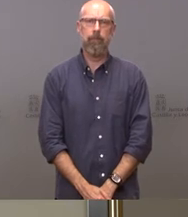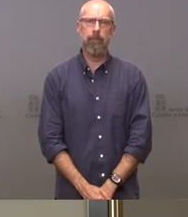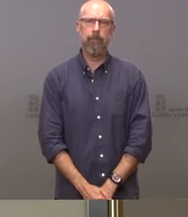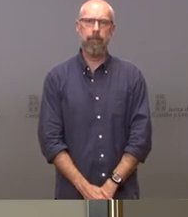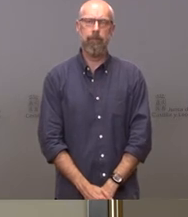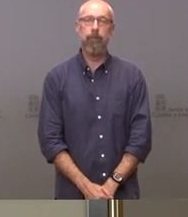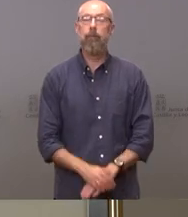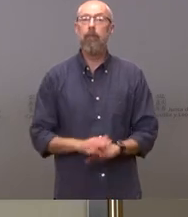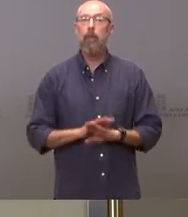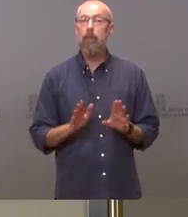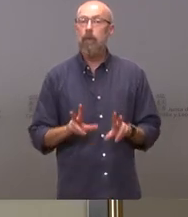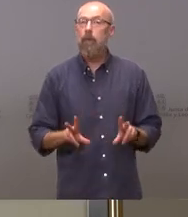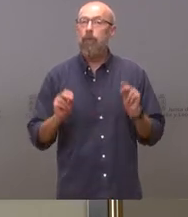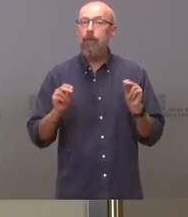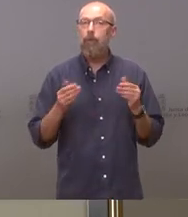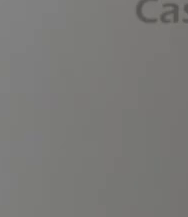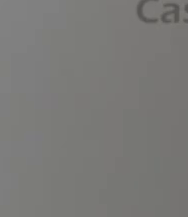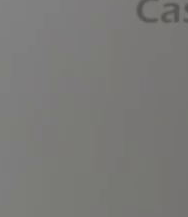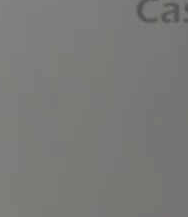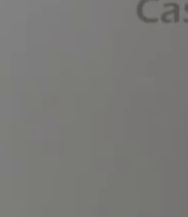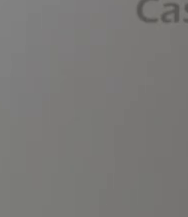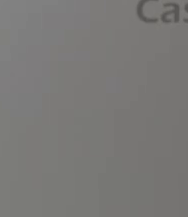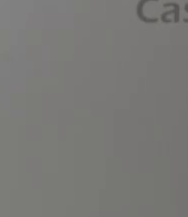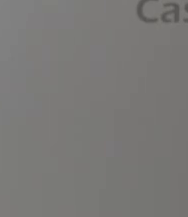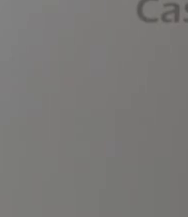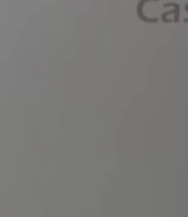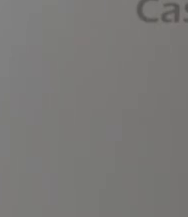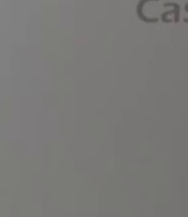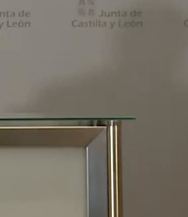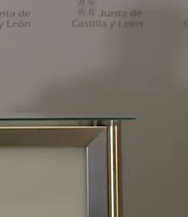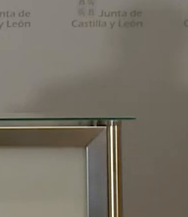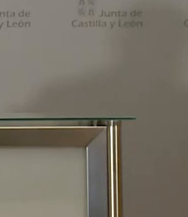pues aquí terminamos muchas gracias a todos gracias gracias Gracias.